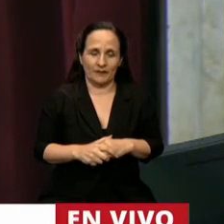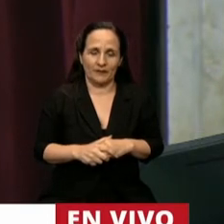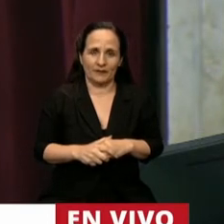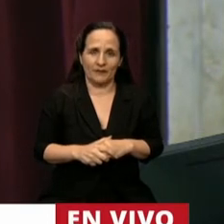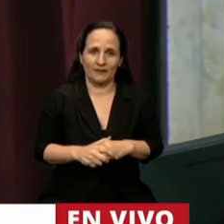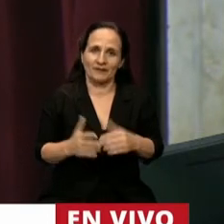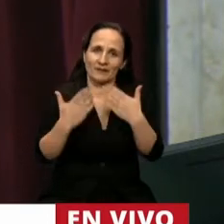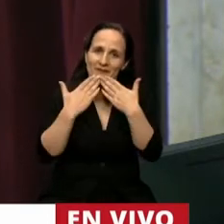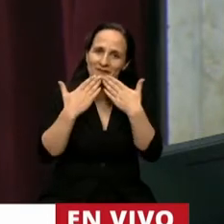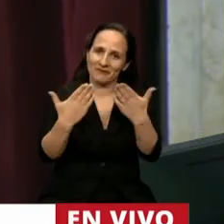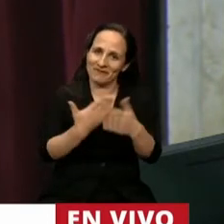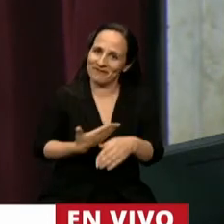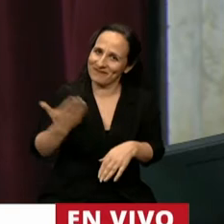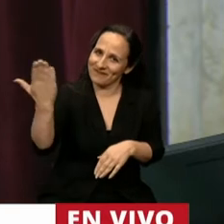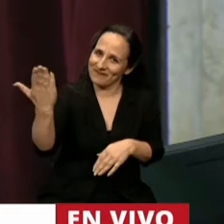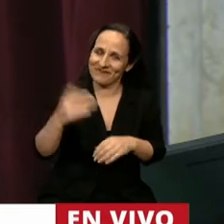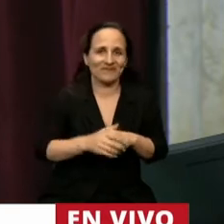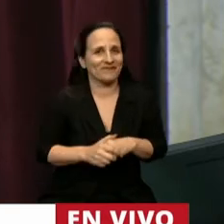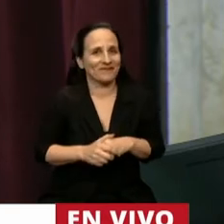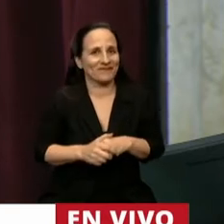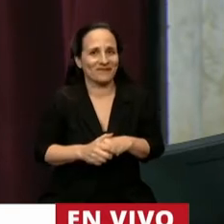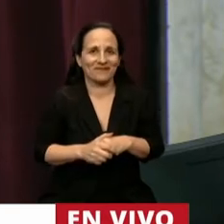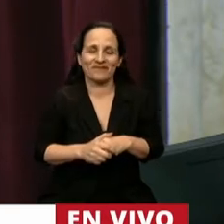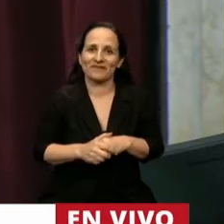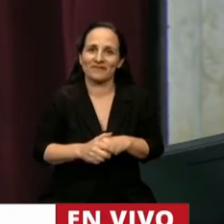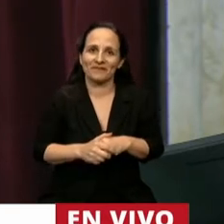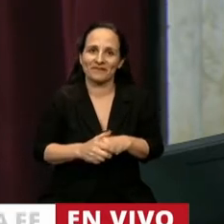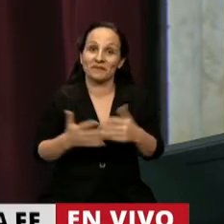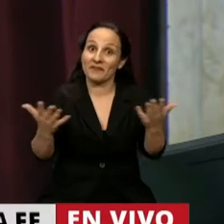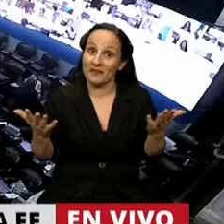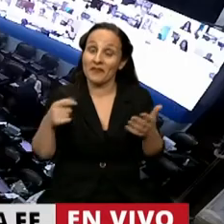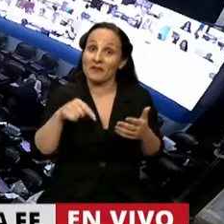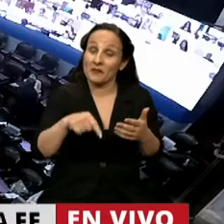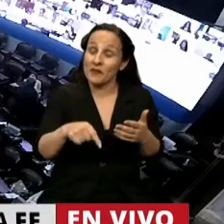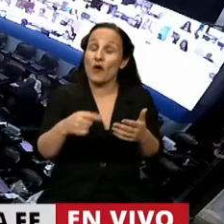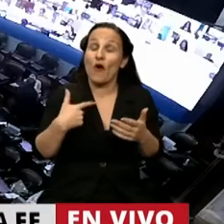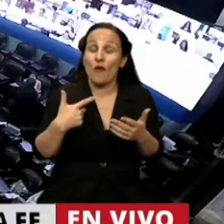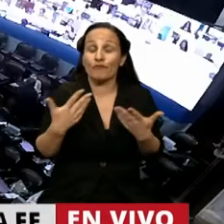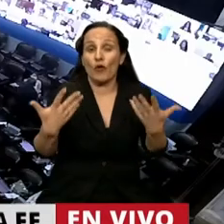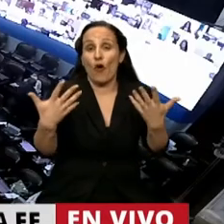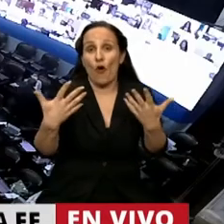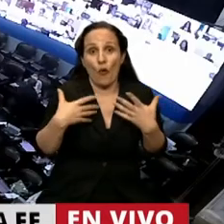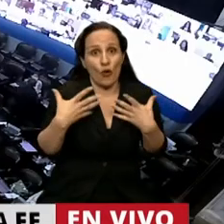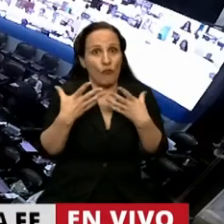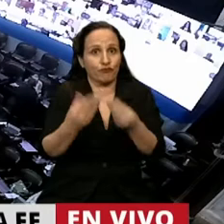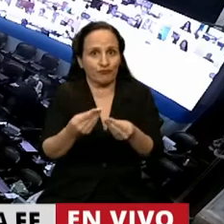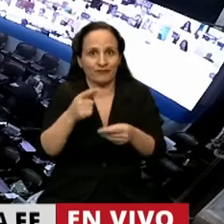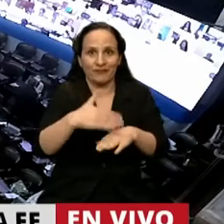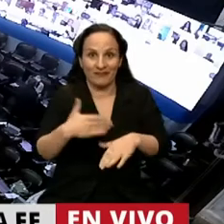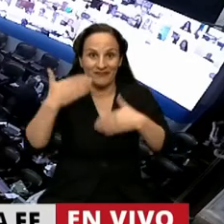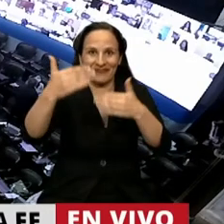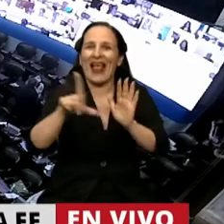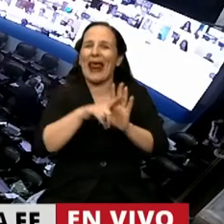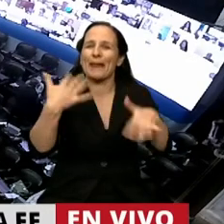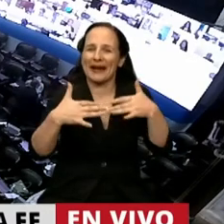Gracias, señor presidente. Desde ya que uno acompaña la prórroga de